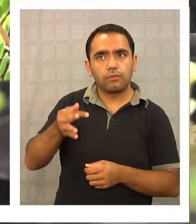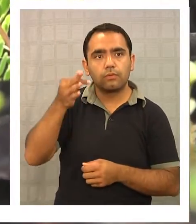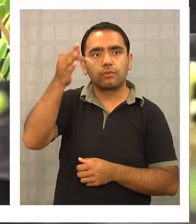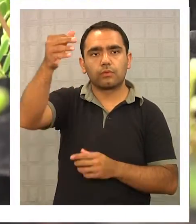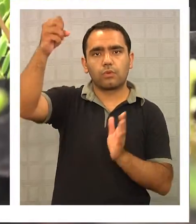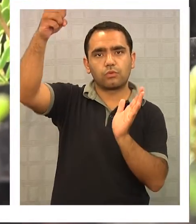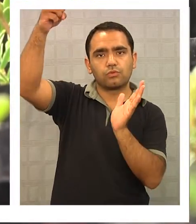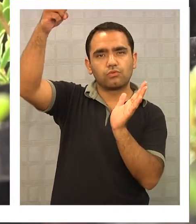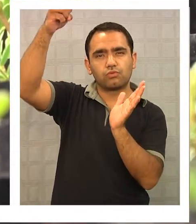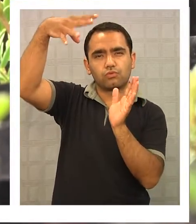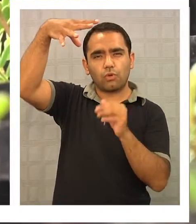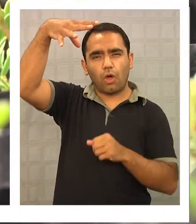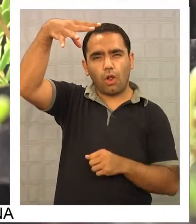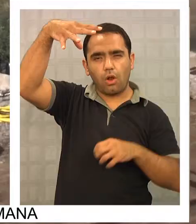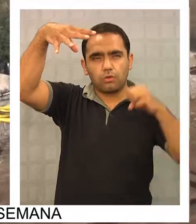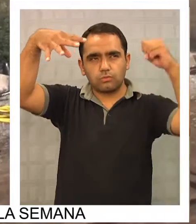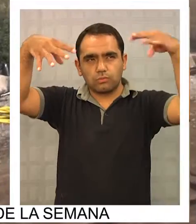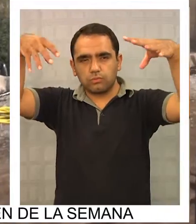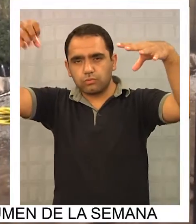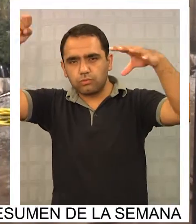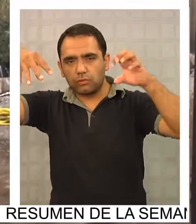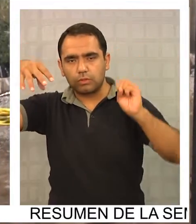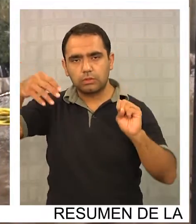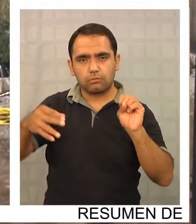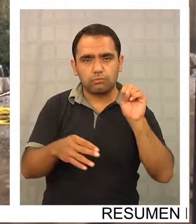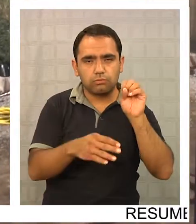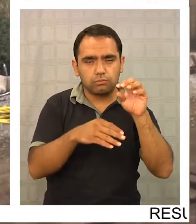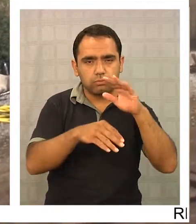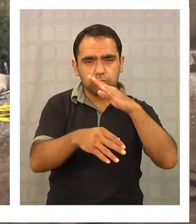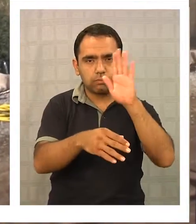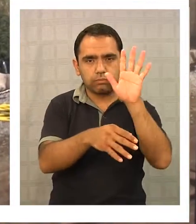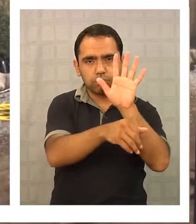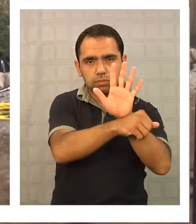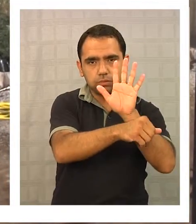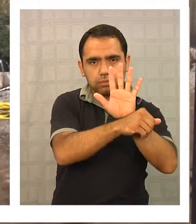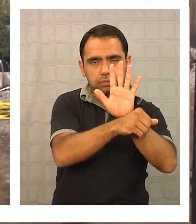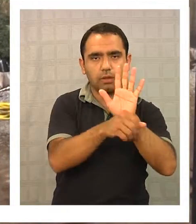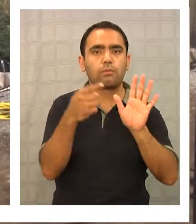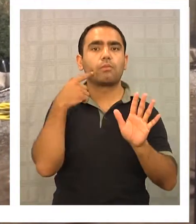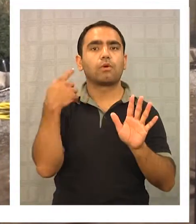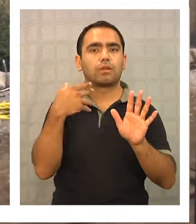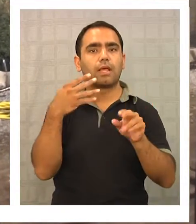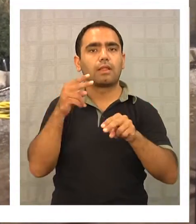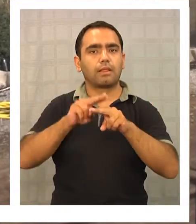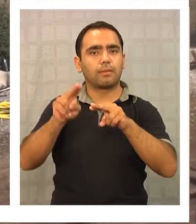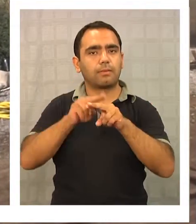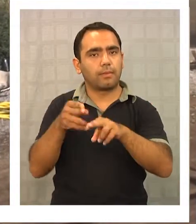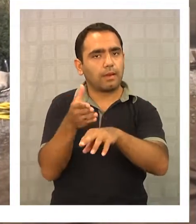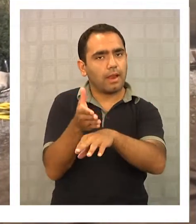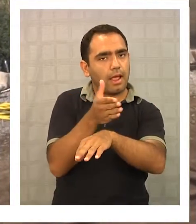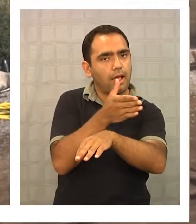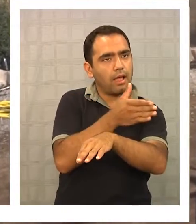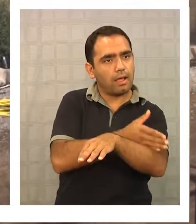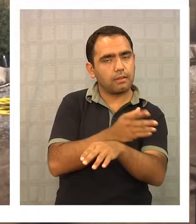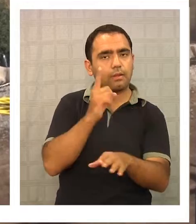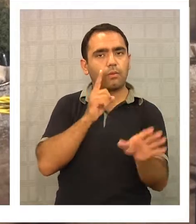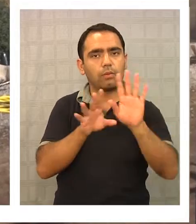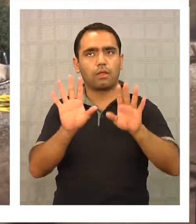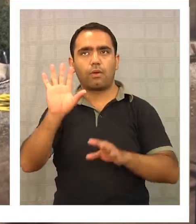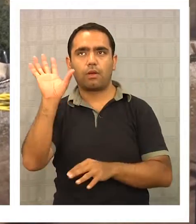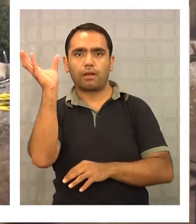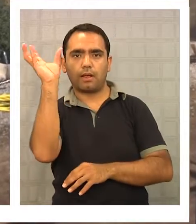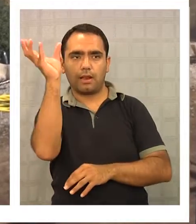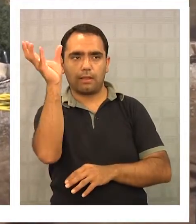más se enfrentarán al sol de la pampa, por lo que su preparación es vital para la adaptación a las condiciones